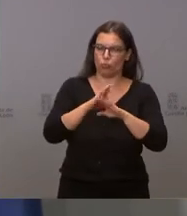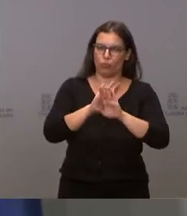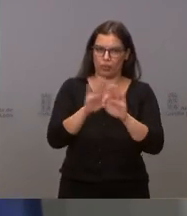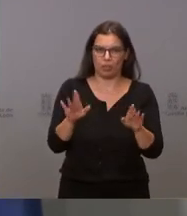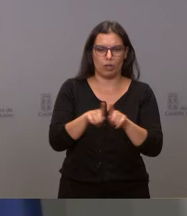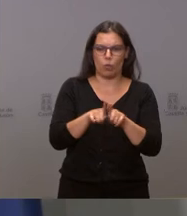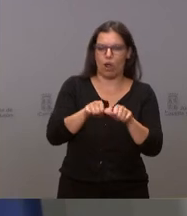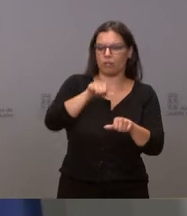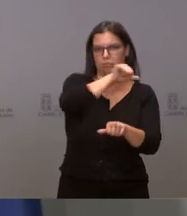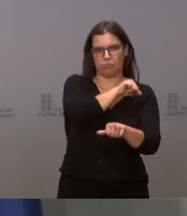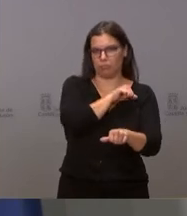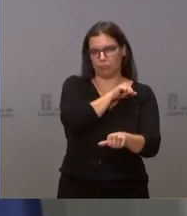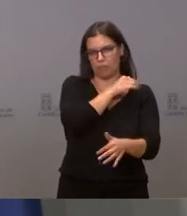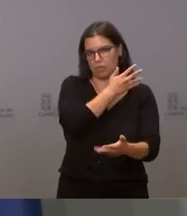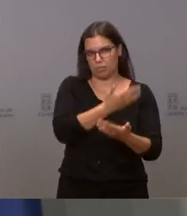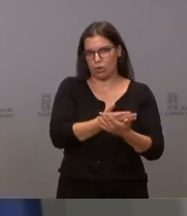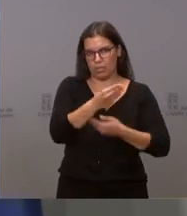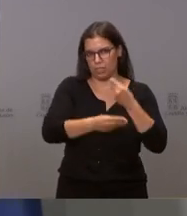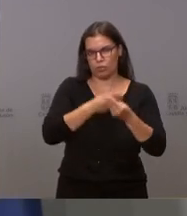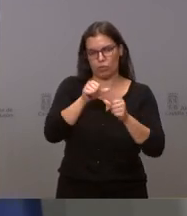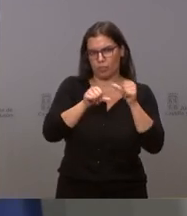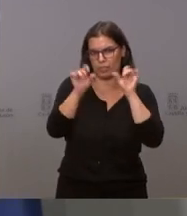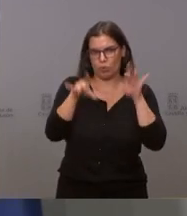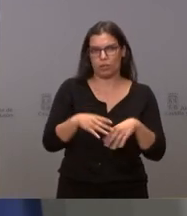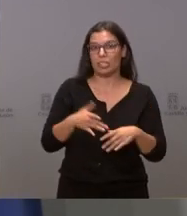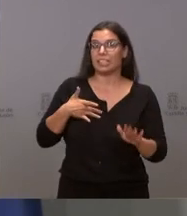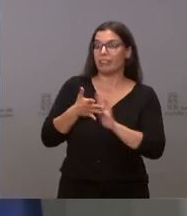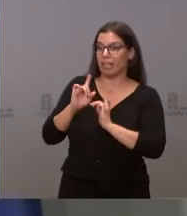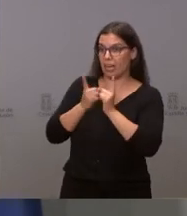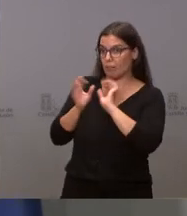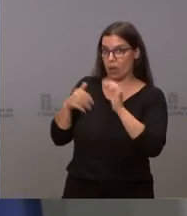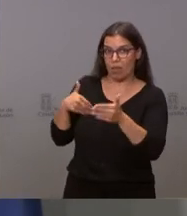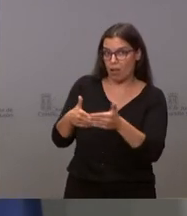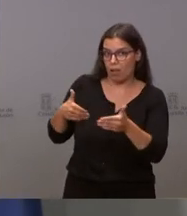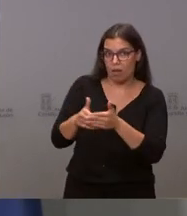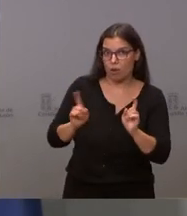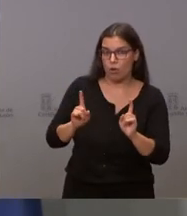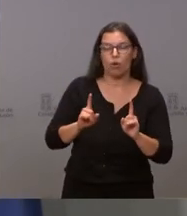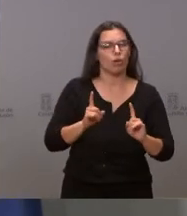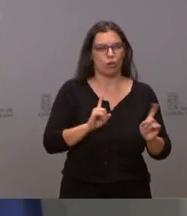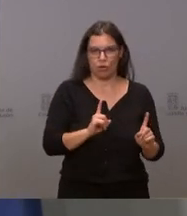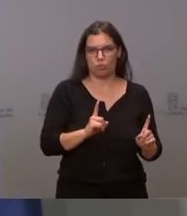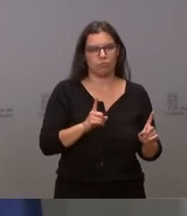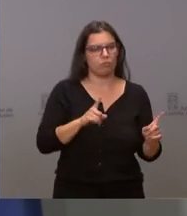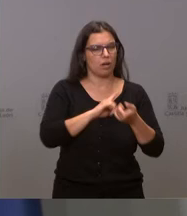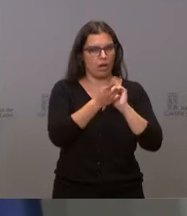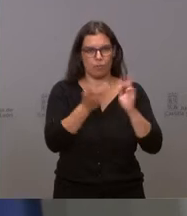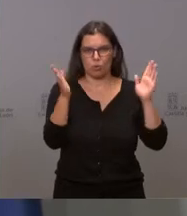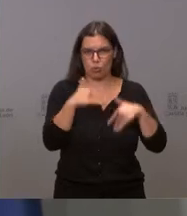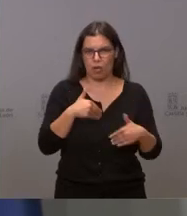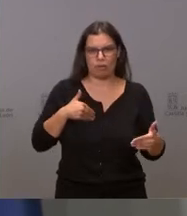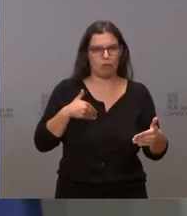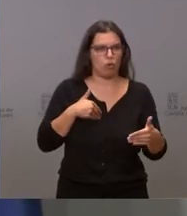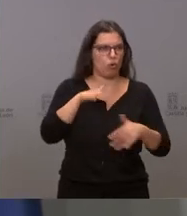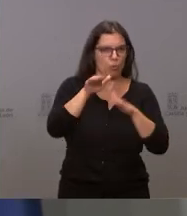convocando durante todas estas semanas. O sea, no va haber ningún cambio en la programación. No va a haber un cambio en la programación ni en la manera